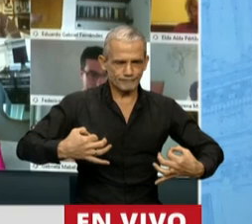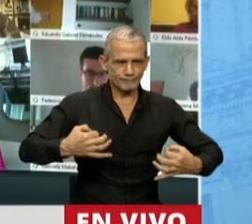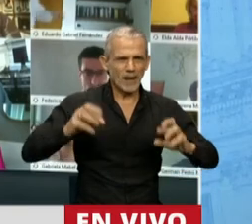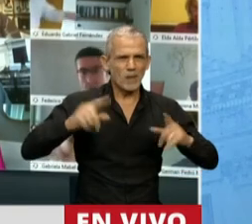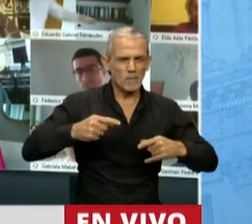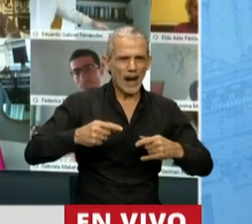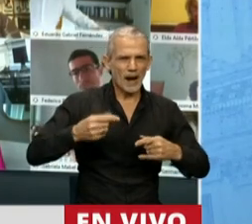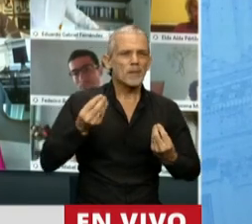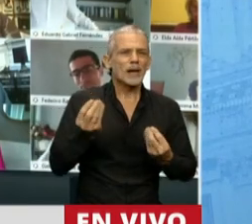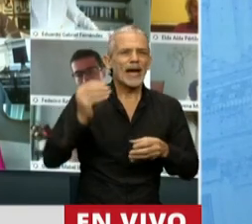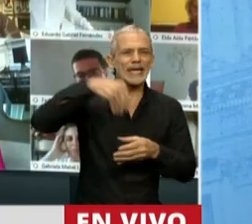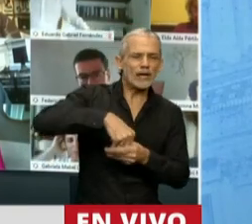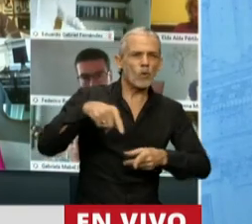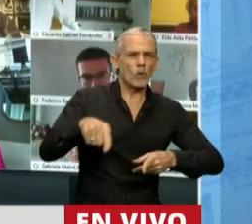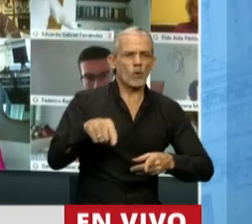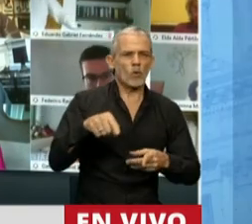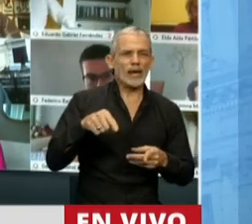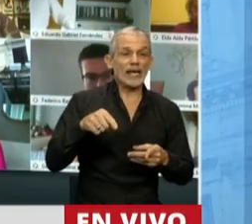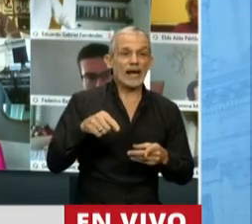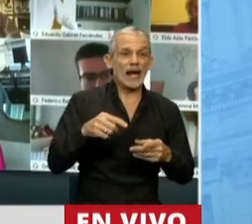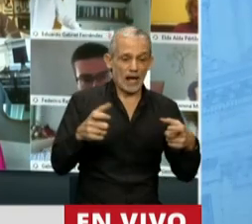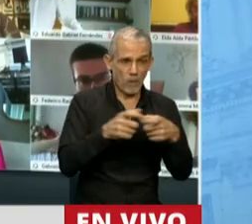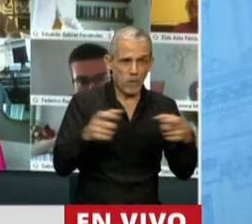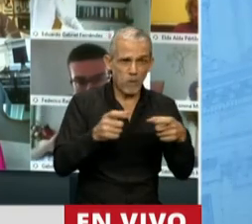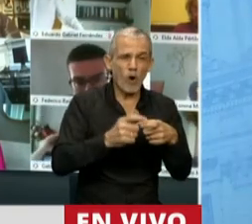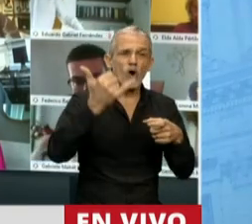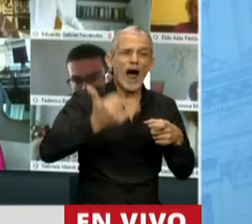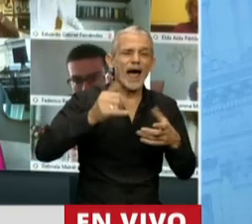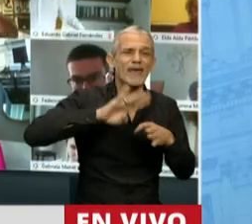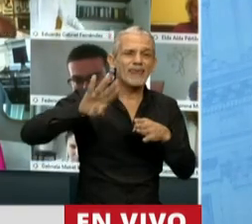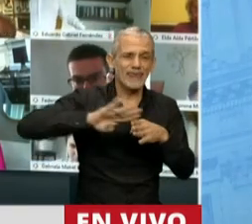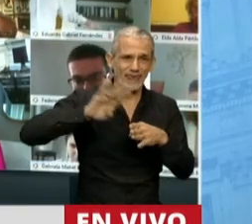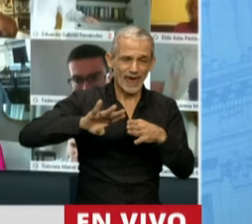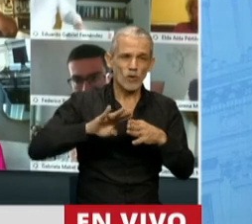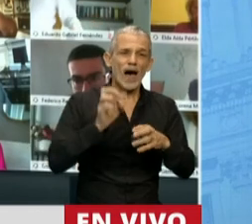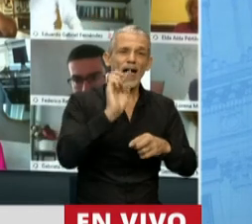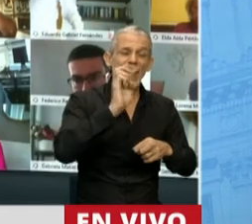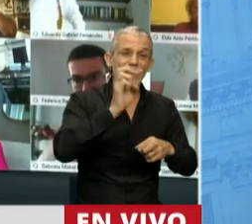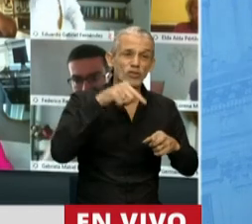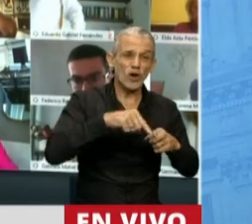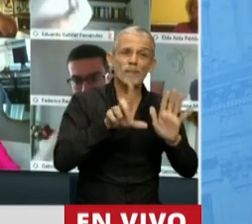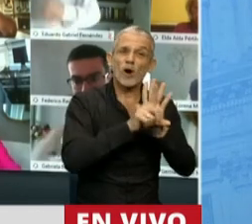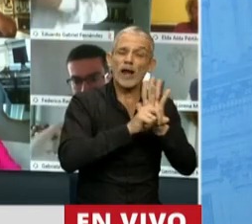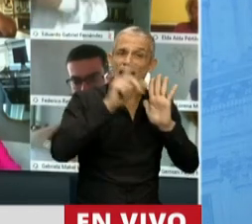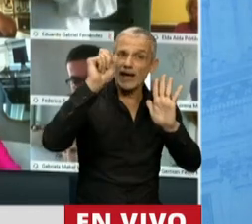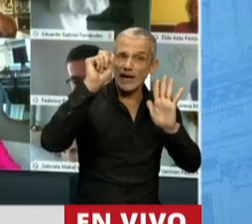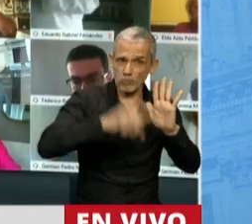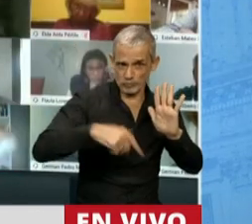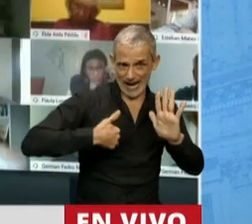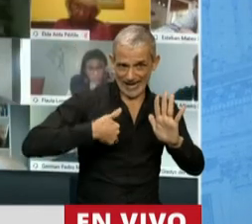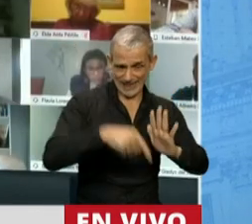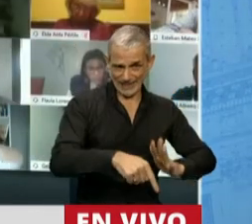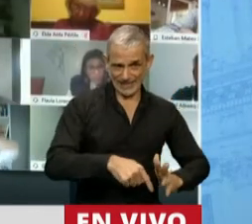al incluir a los tenedores de deuda en dólares bajo legislación